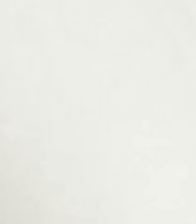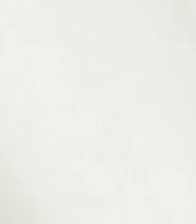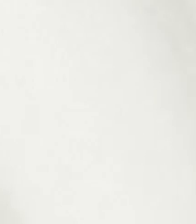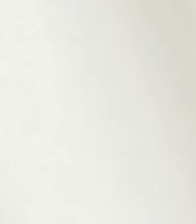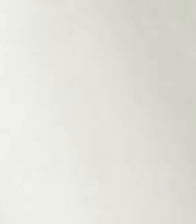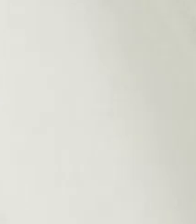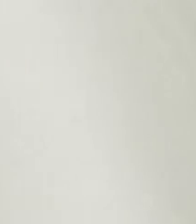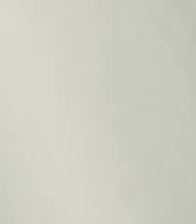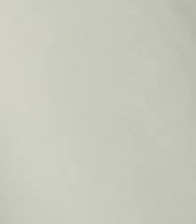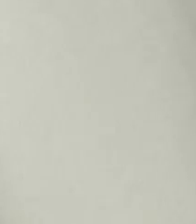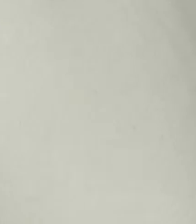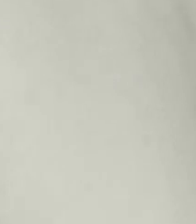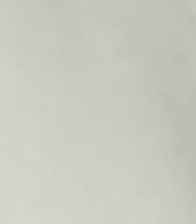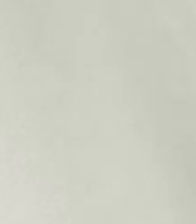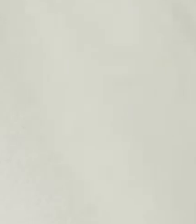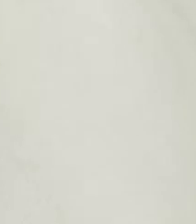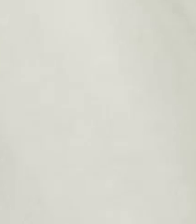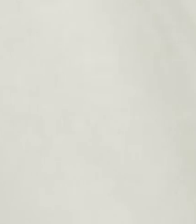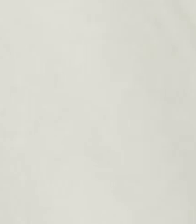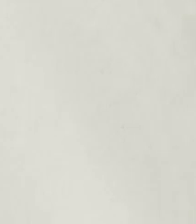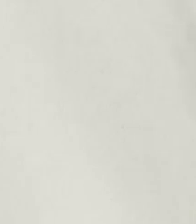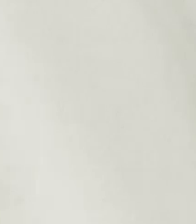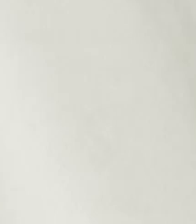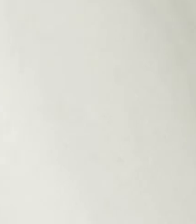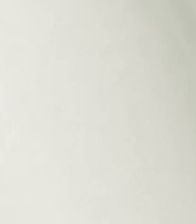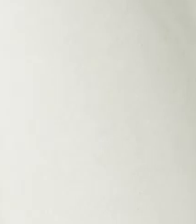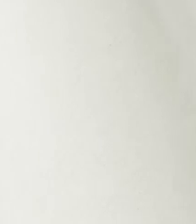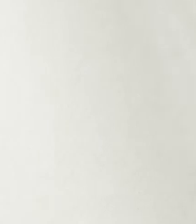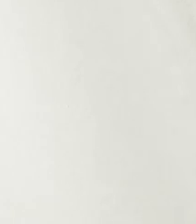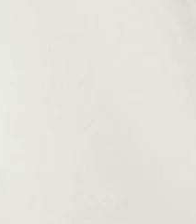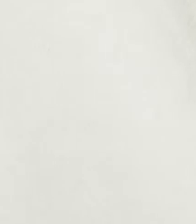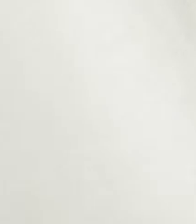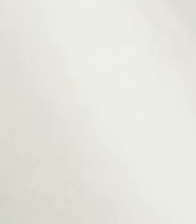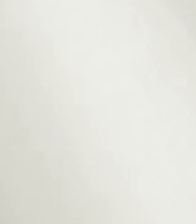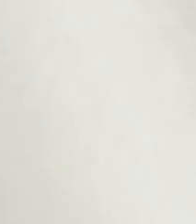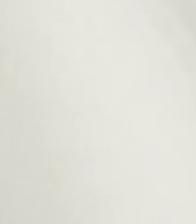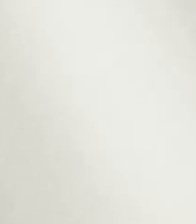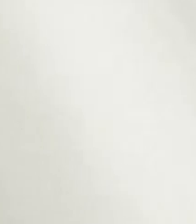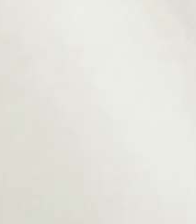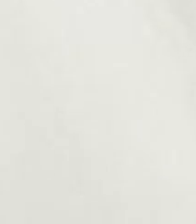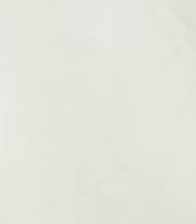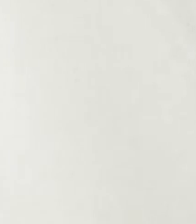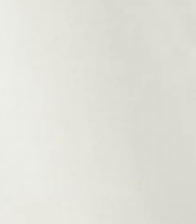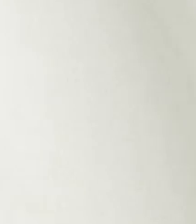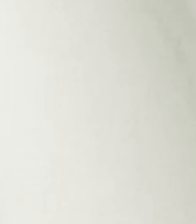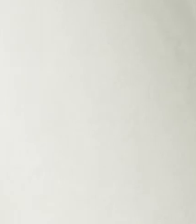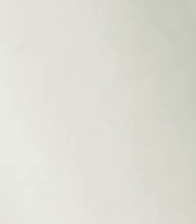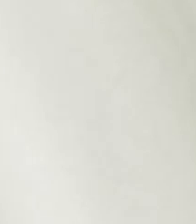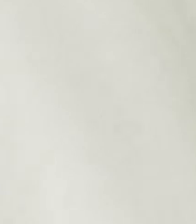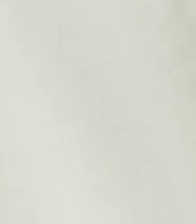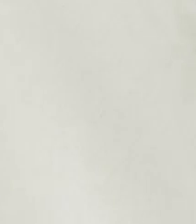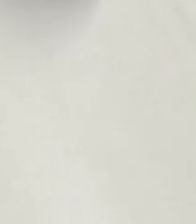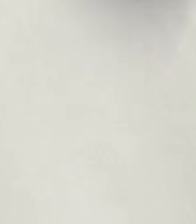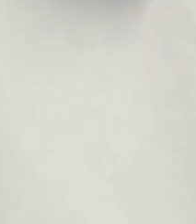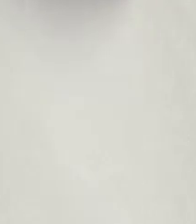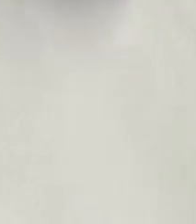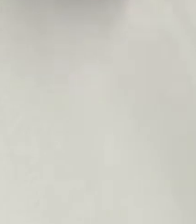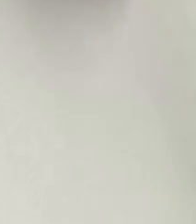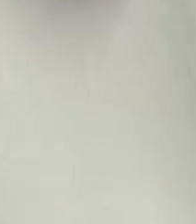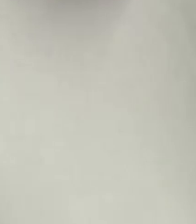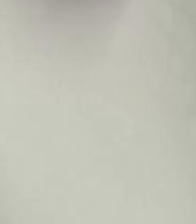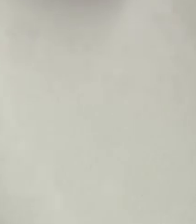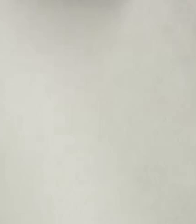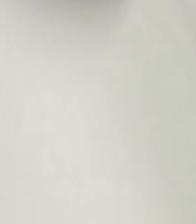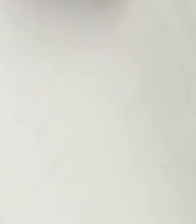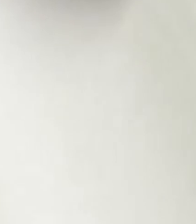al 30 de abril de 2020 de actividades no esenciales en todos los sectores con el objetivo de disminuir la carga de enfermedad. Dos.